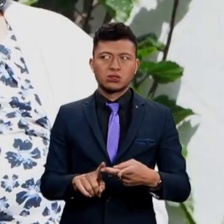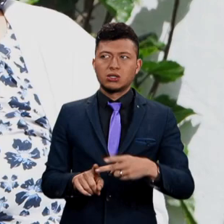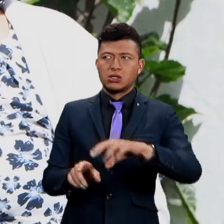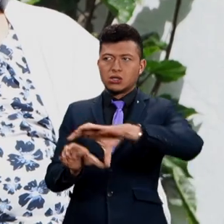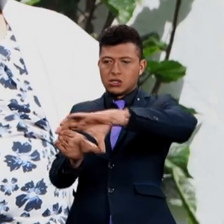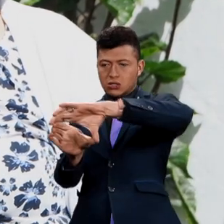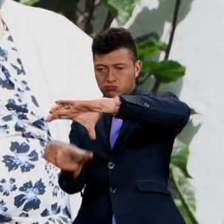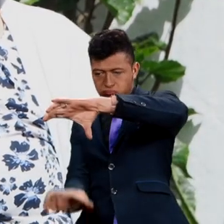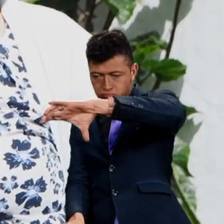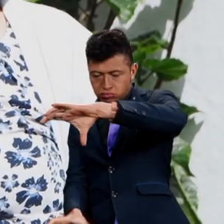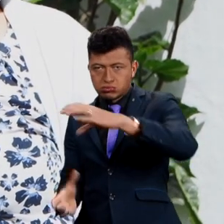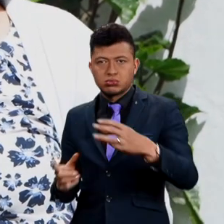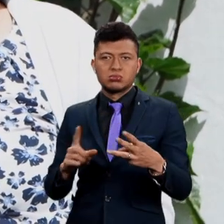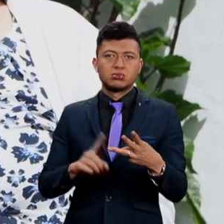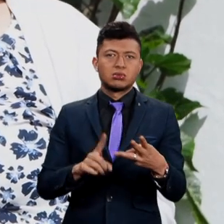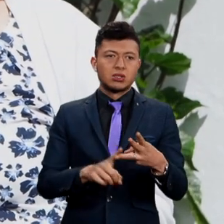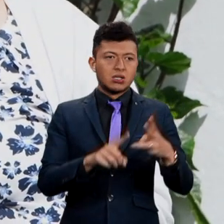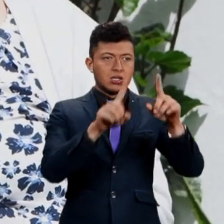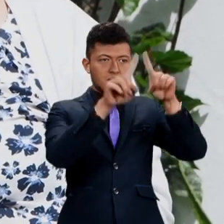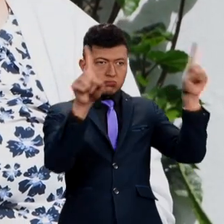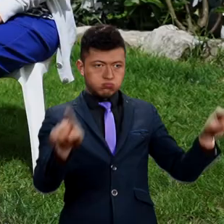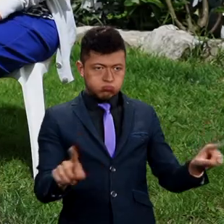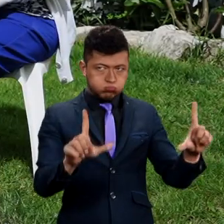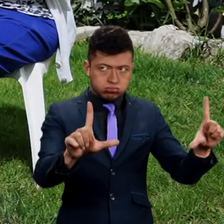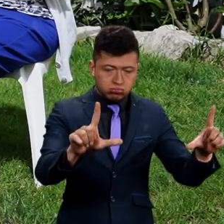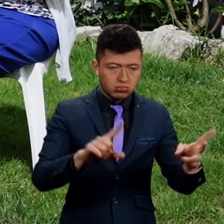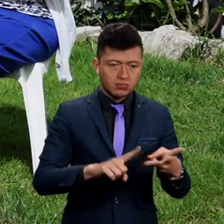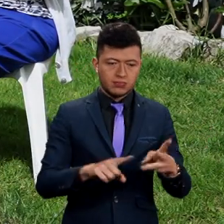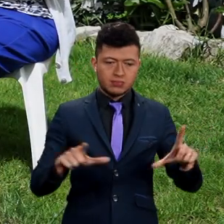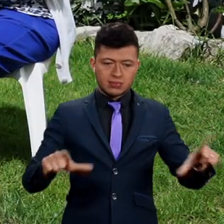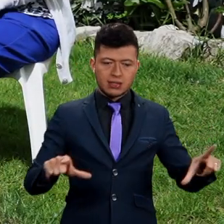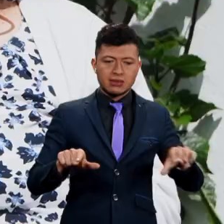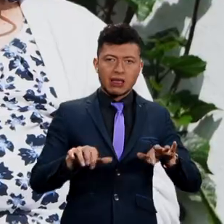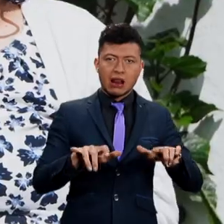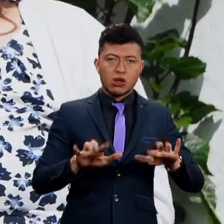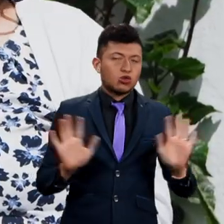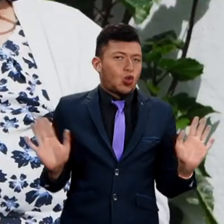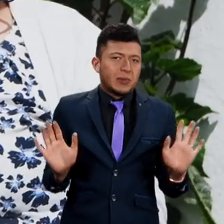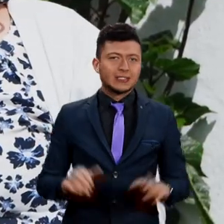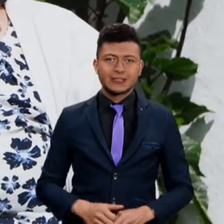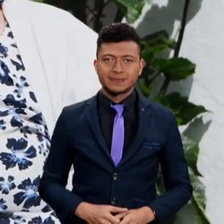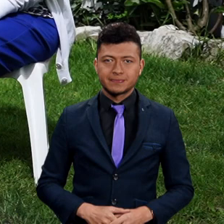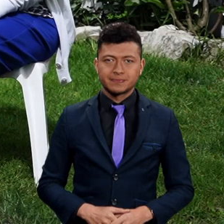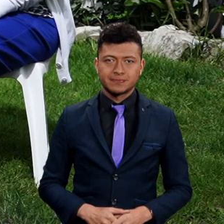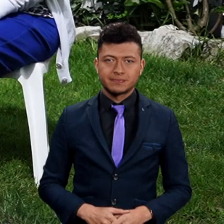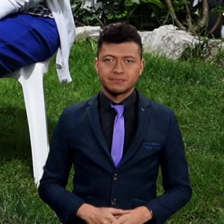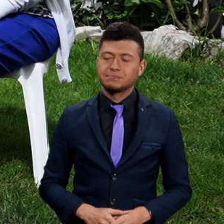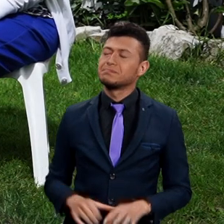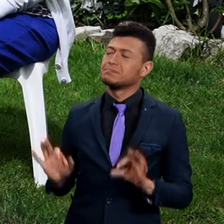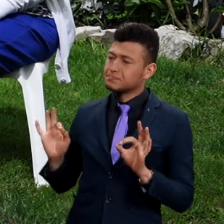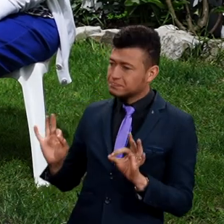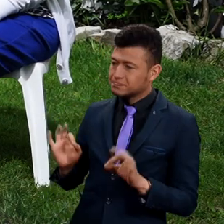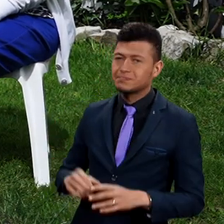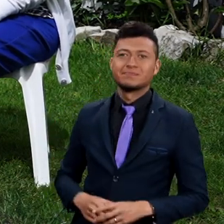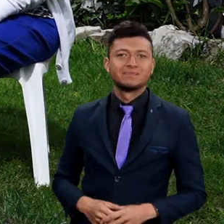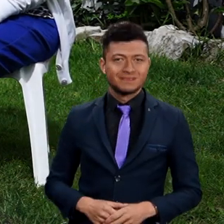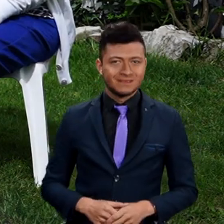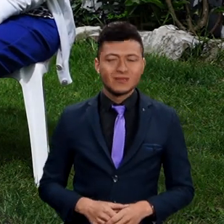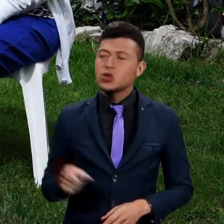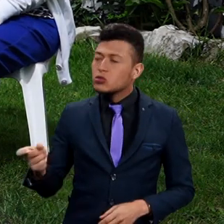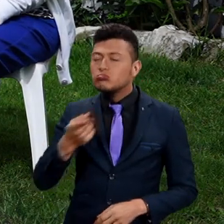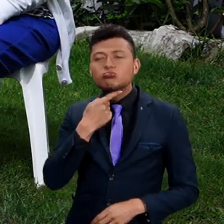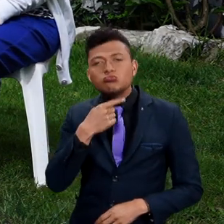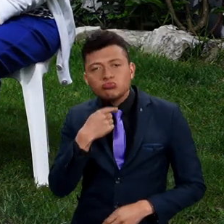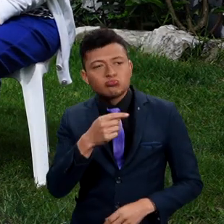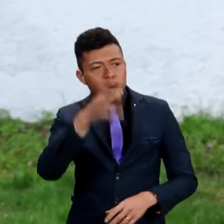CPU, el monitor, el teclado, nada más. nada más. Francia, ¿qué es lo que